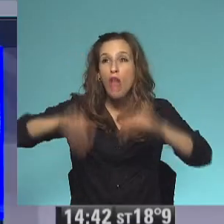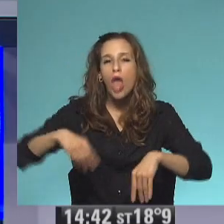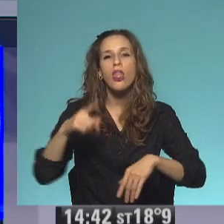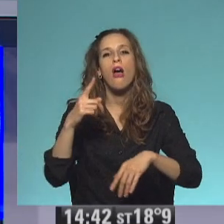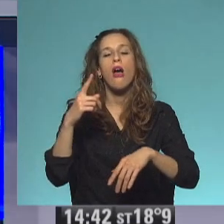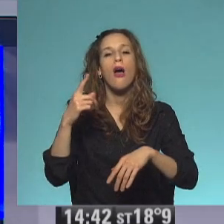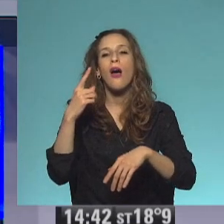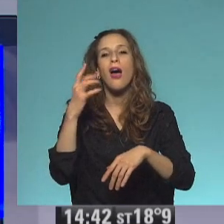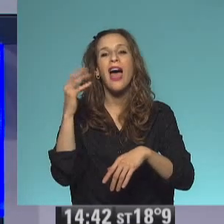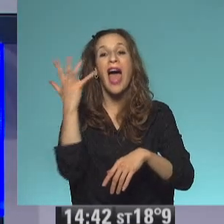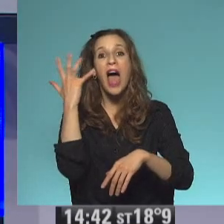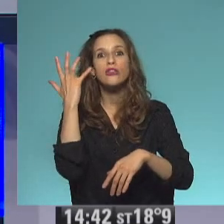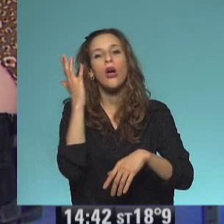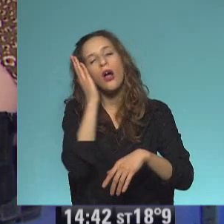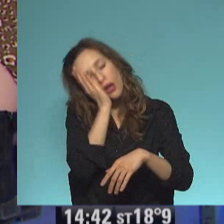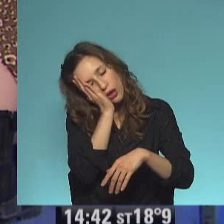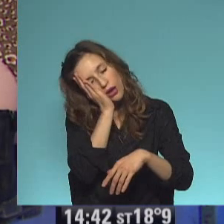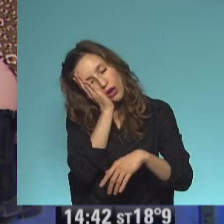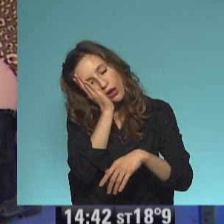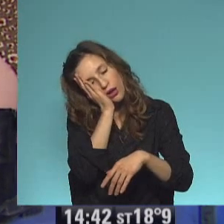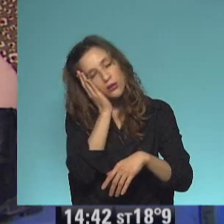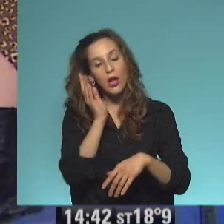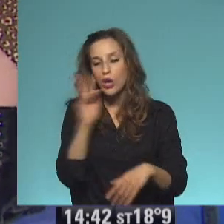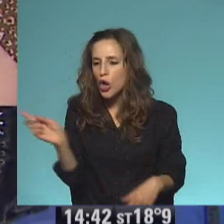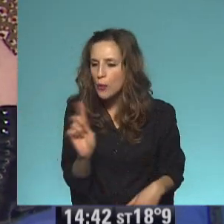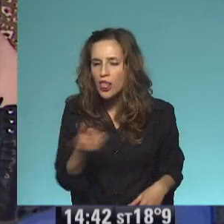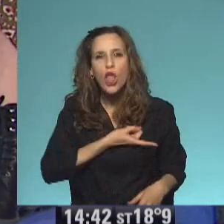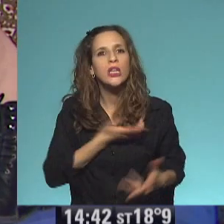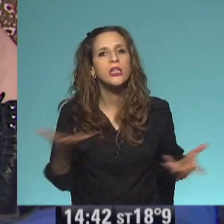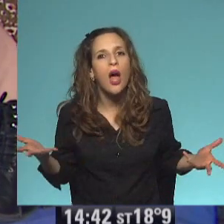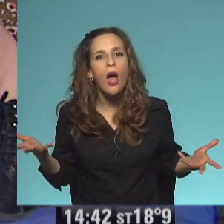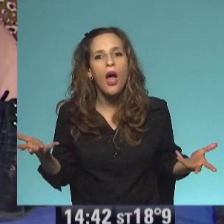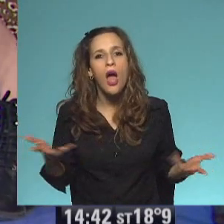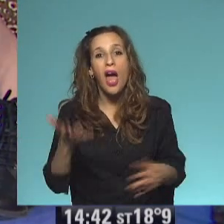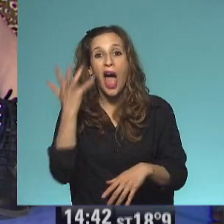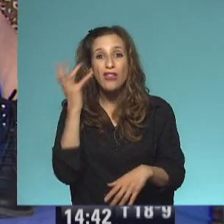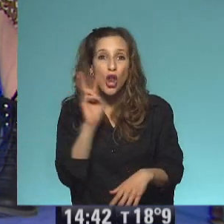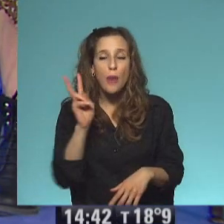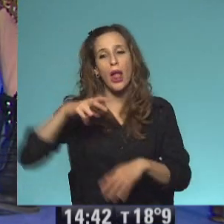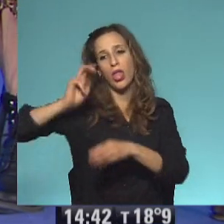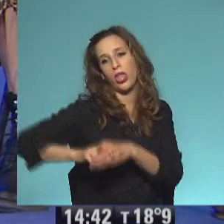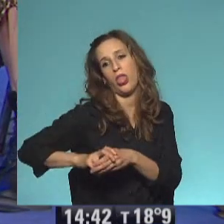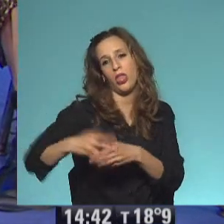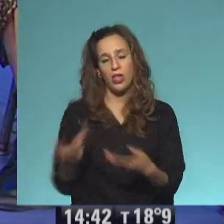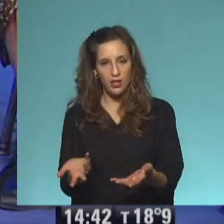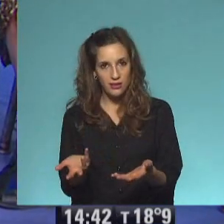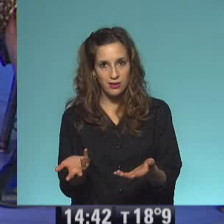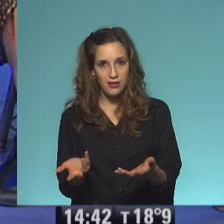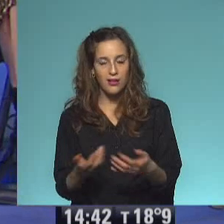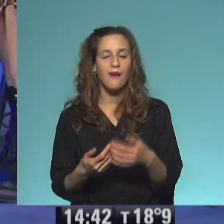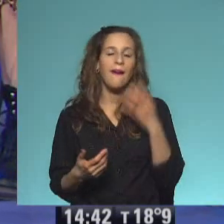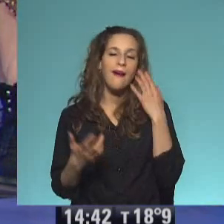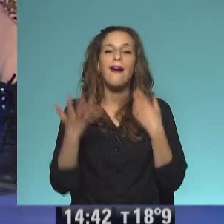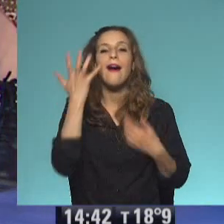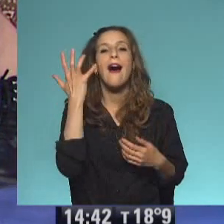Winnie ya no podía verlo. Y entonces se le sentaba encima. Cuando Wilbur se tumbaba en el